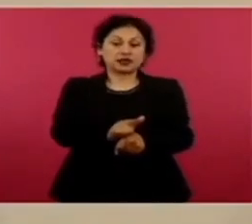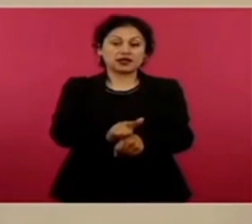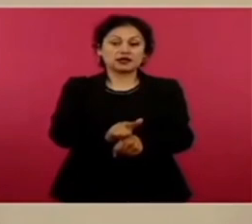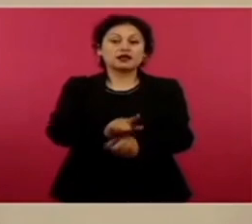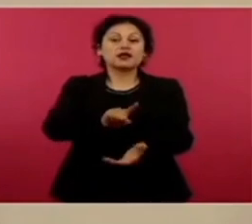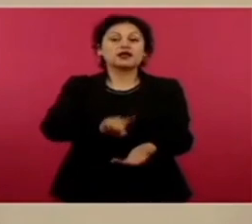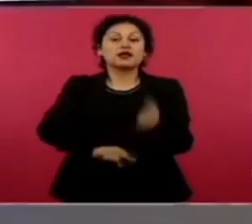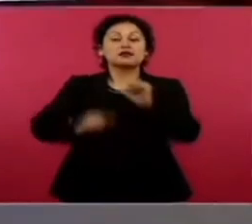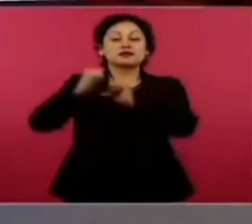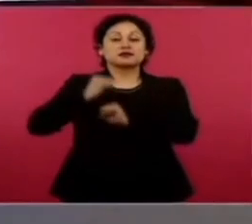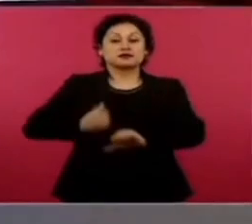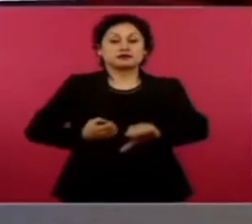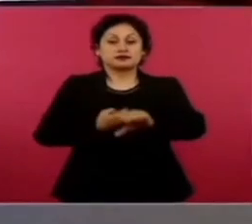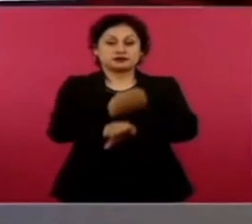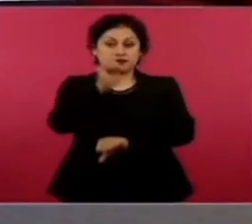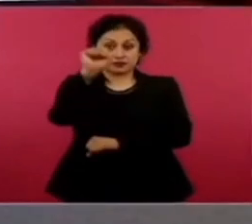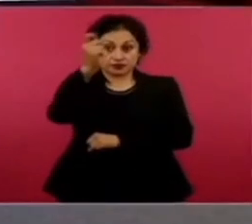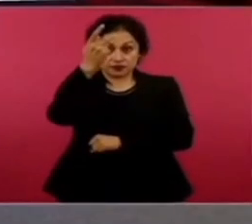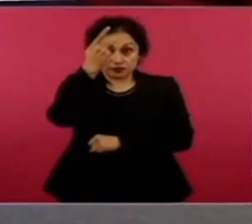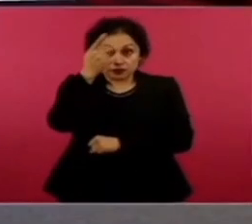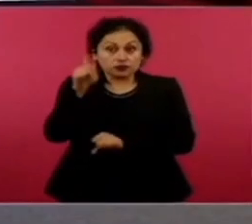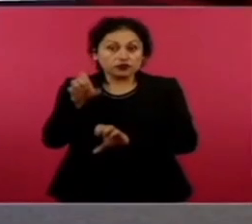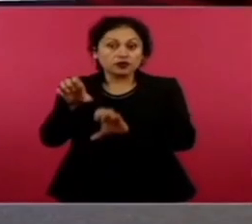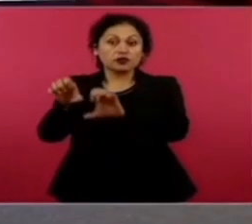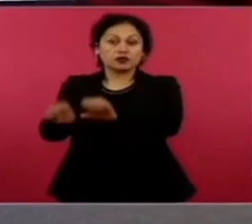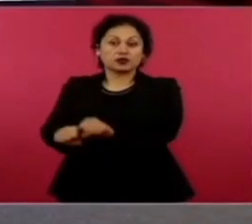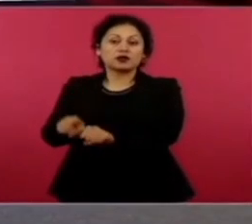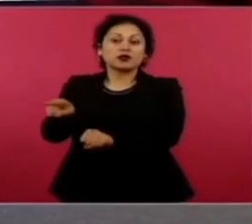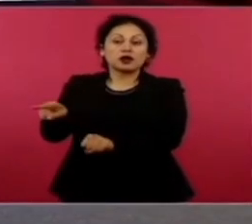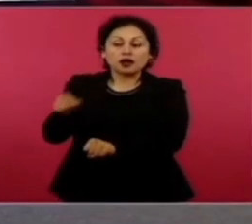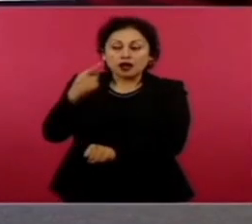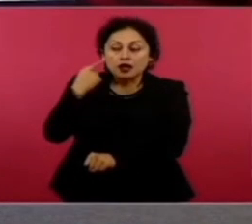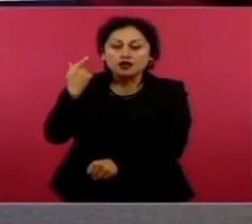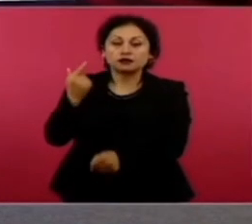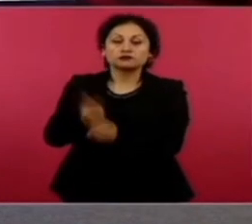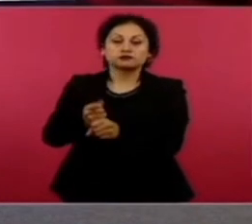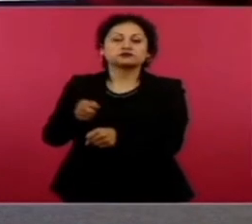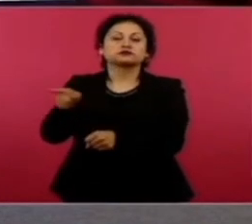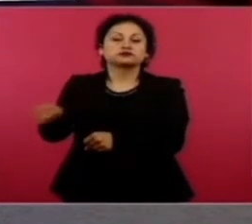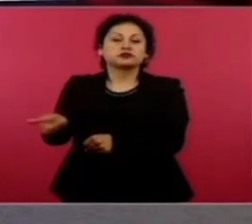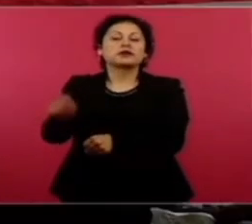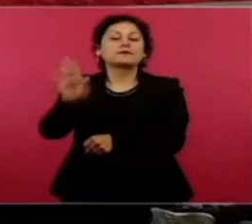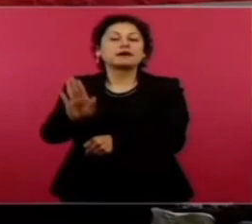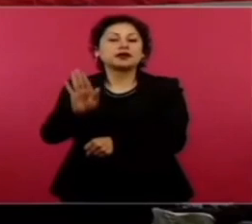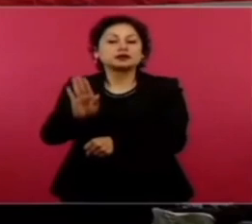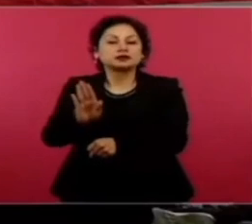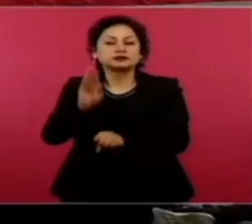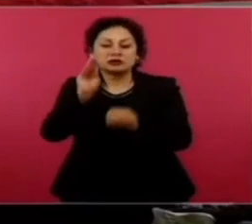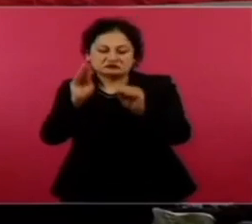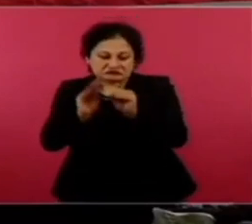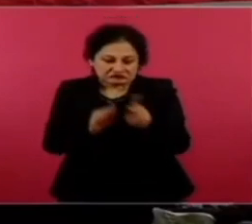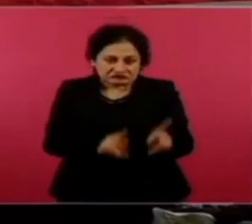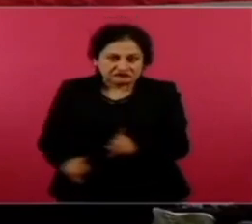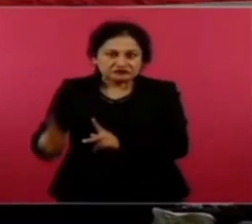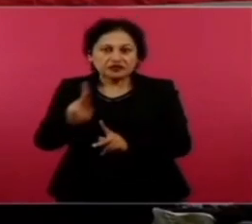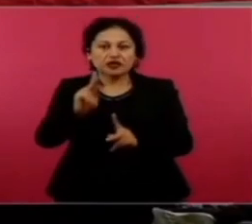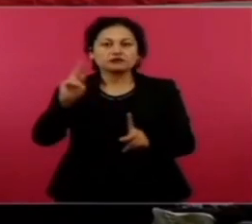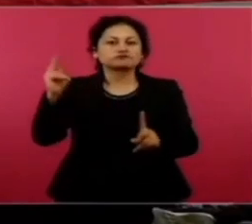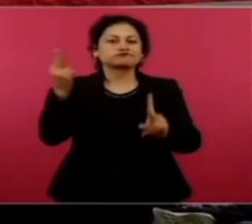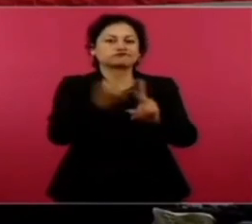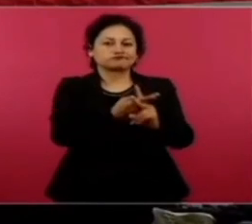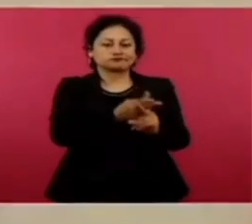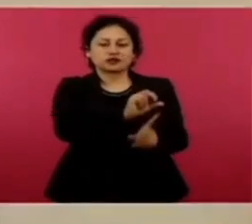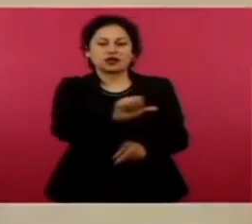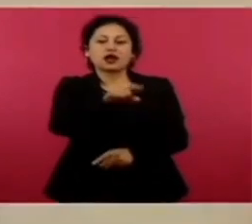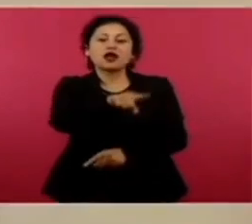responsabilidad en el delito de obstrucción de la justicia durante la investigación del feminicidio de Ariadna